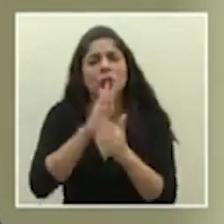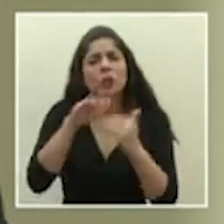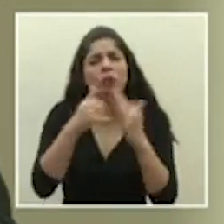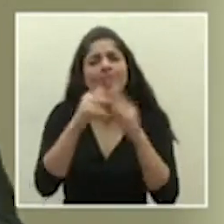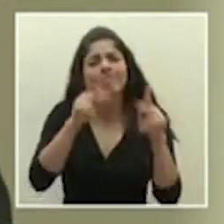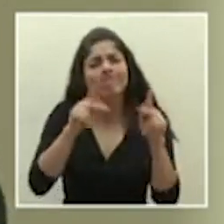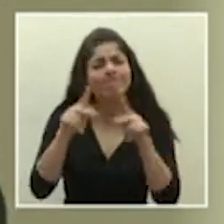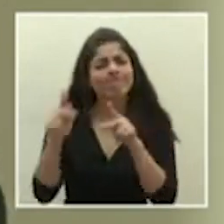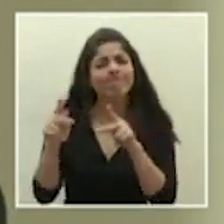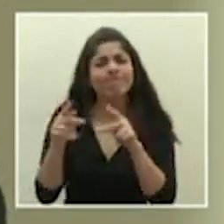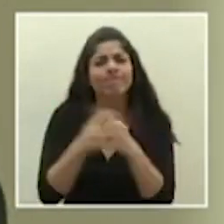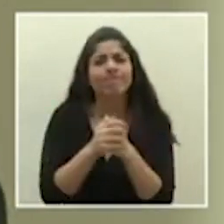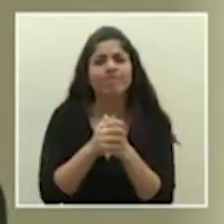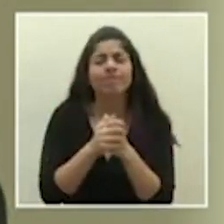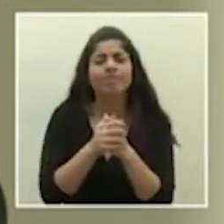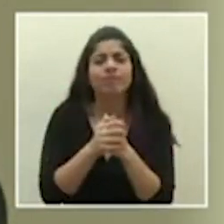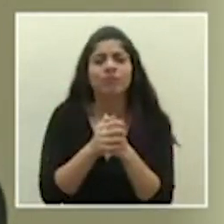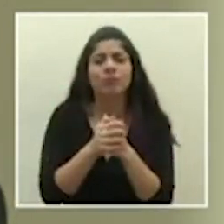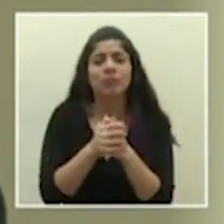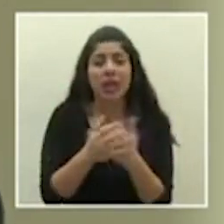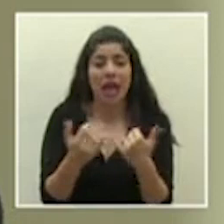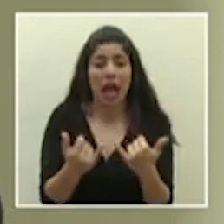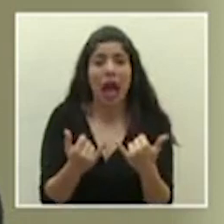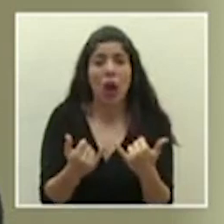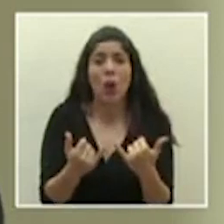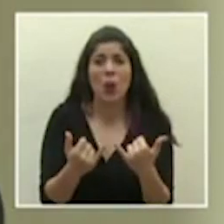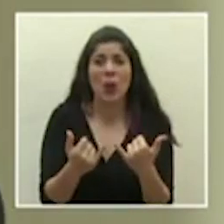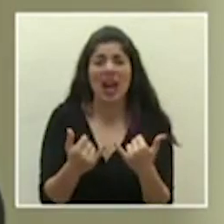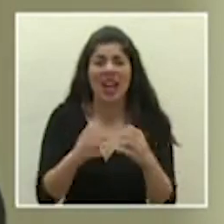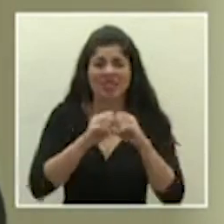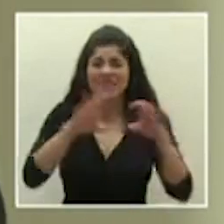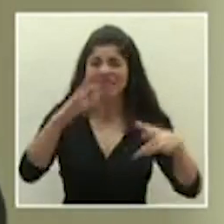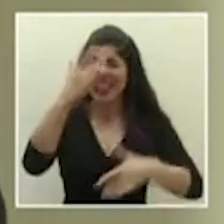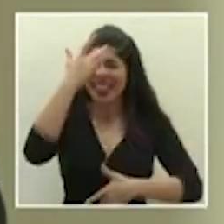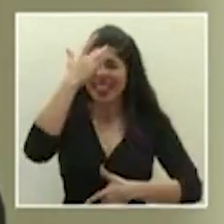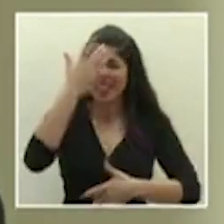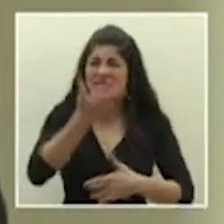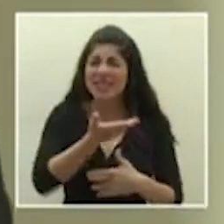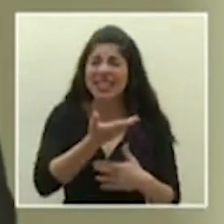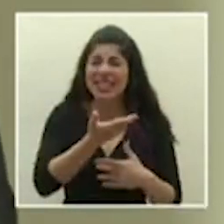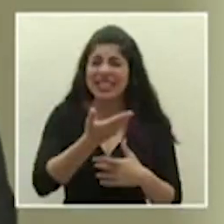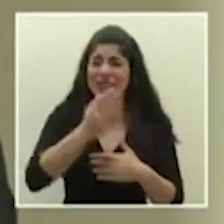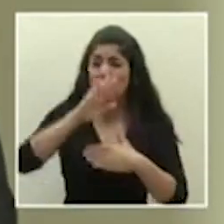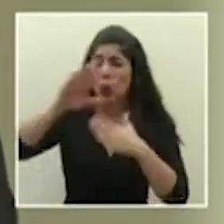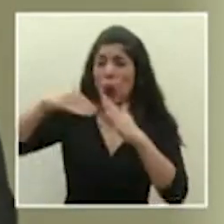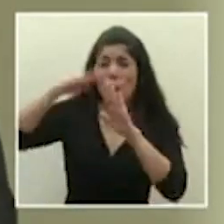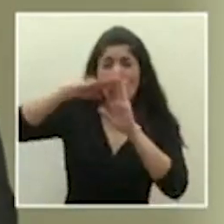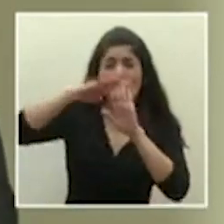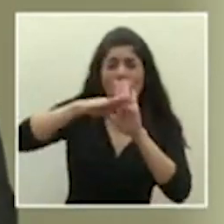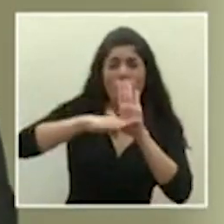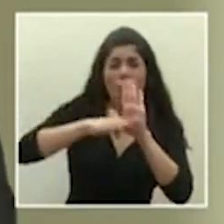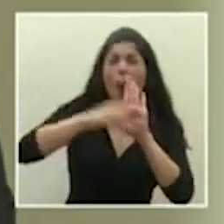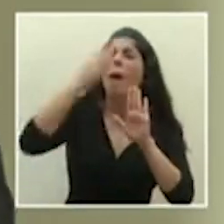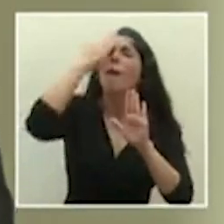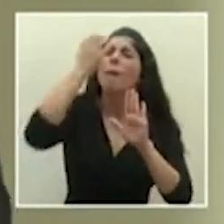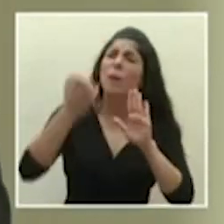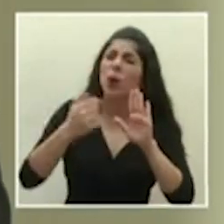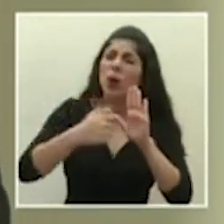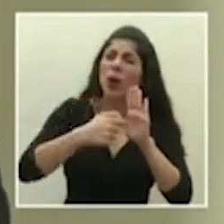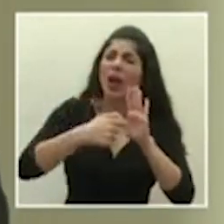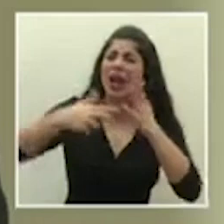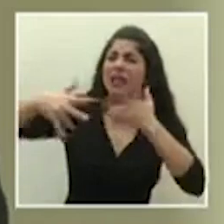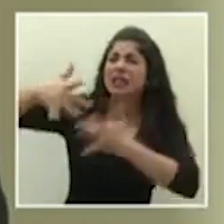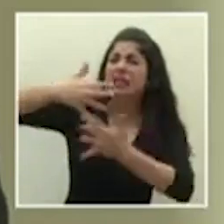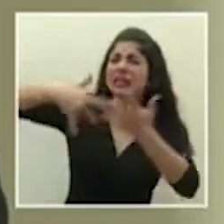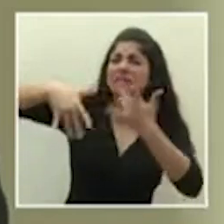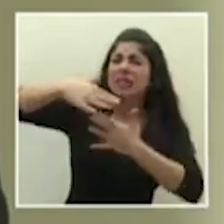que estamos en medio de una pandemia y que pues todo esto, porque es que estamos en esta dinámica